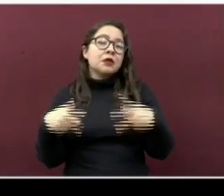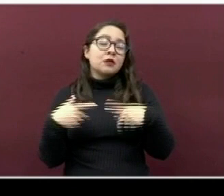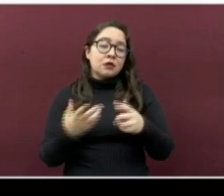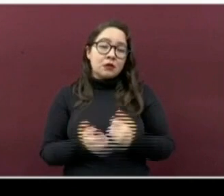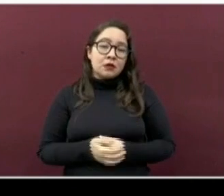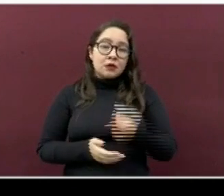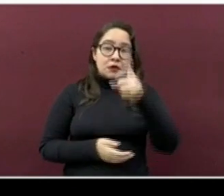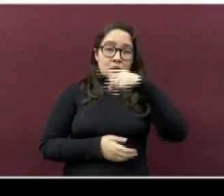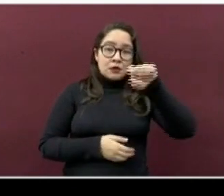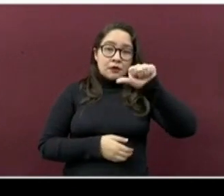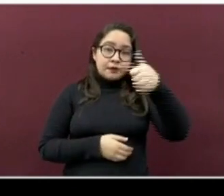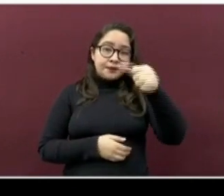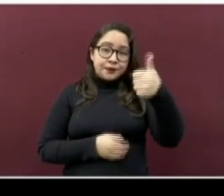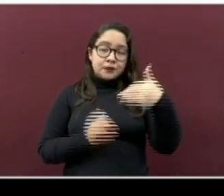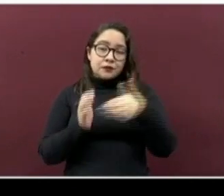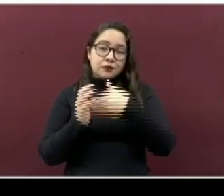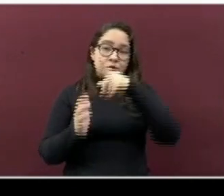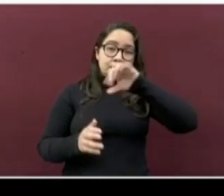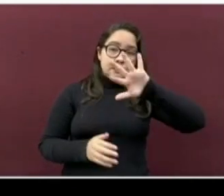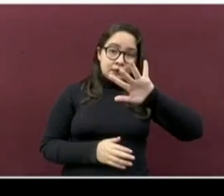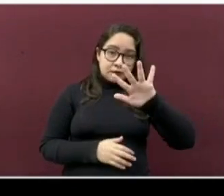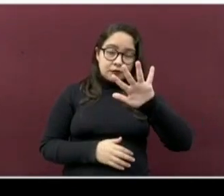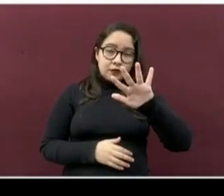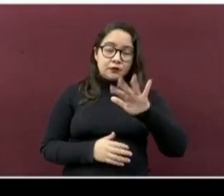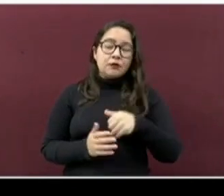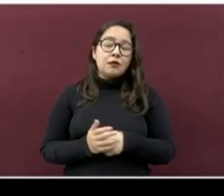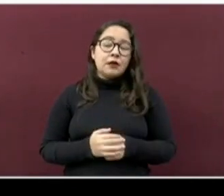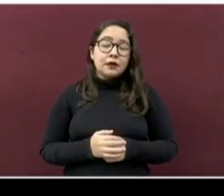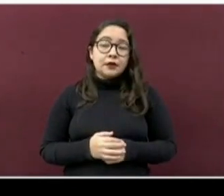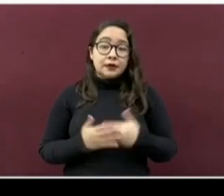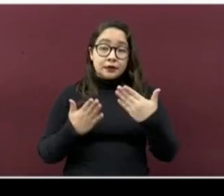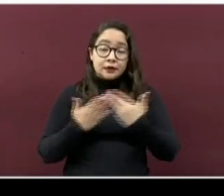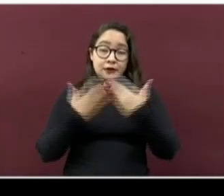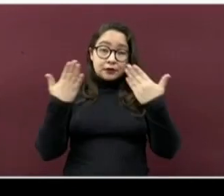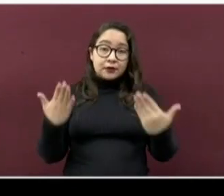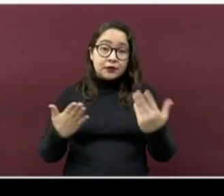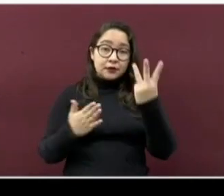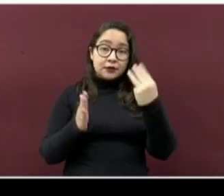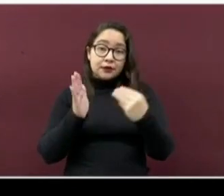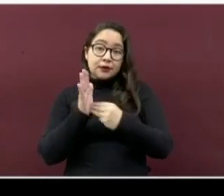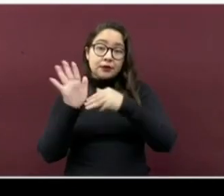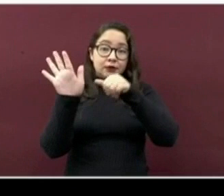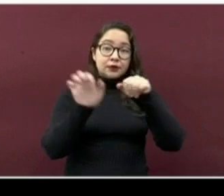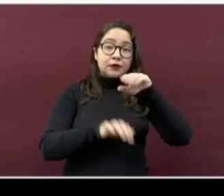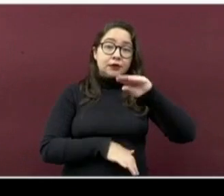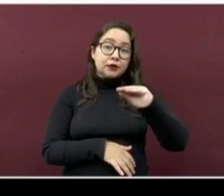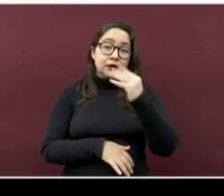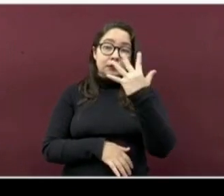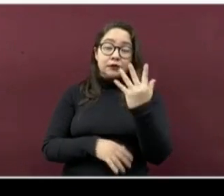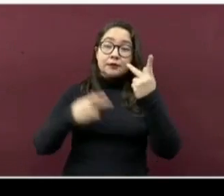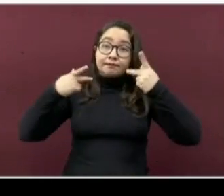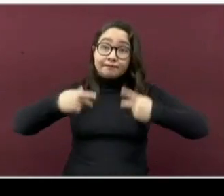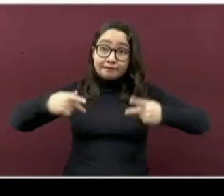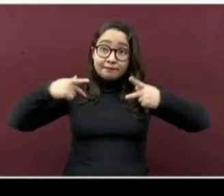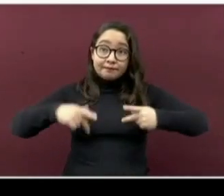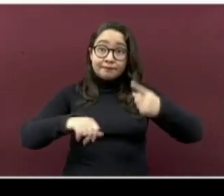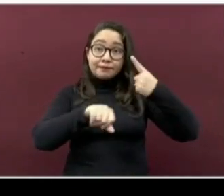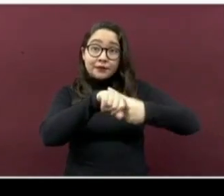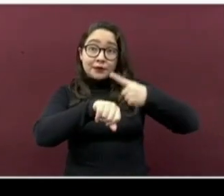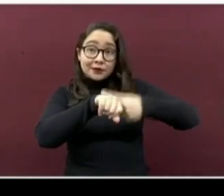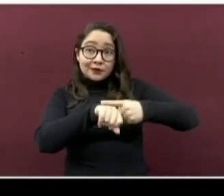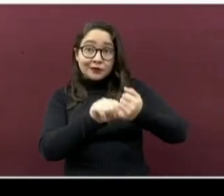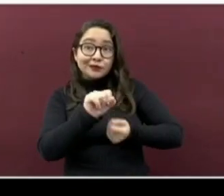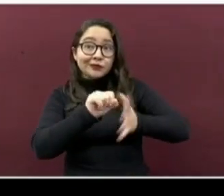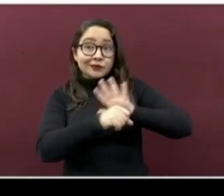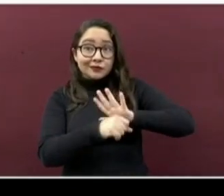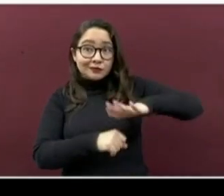son 111,150 y ahora 3,695 son las personas que desarrollaron el